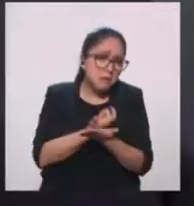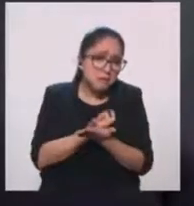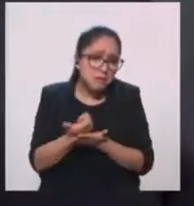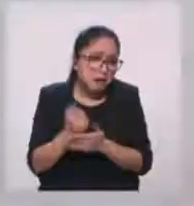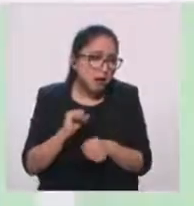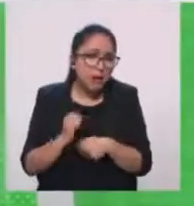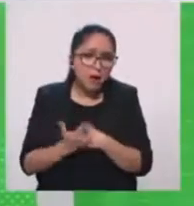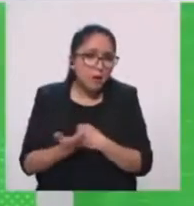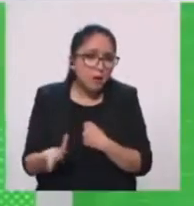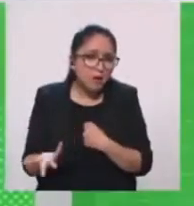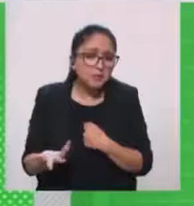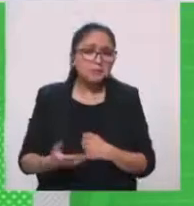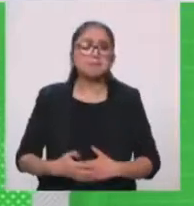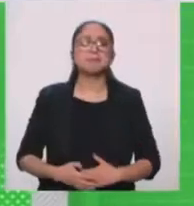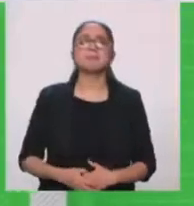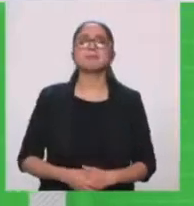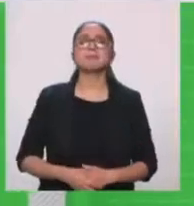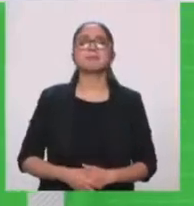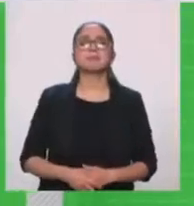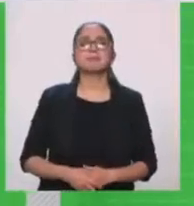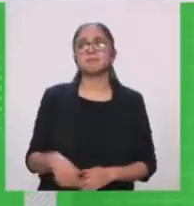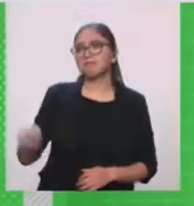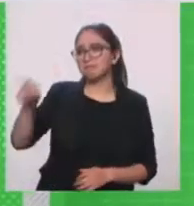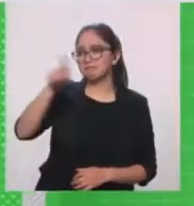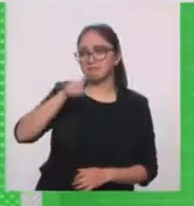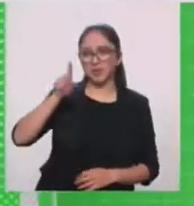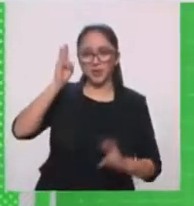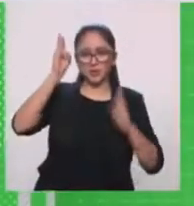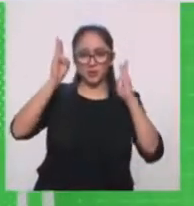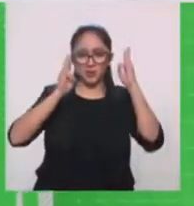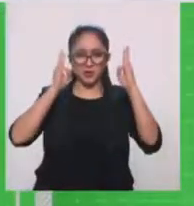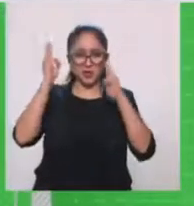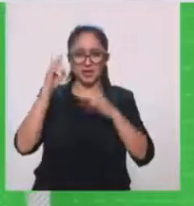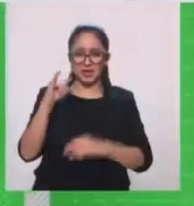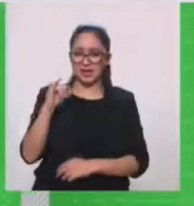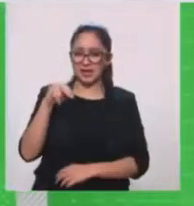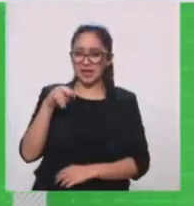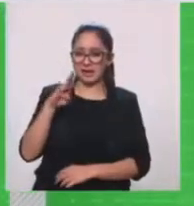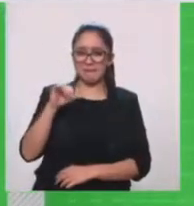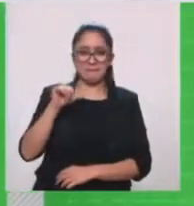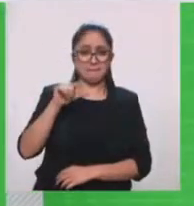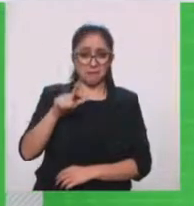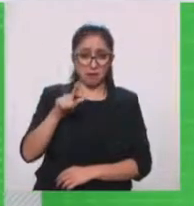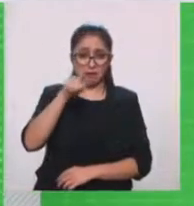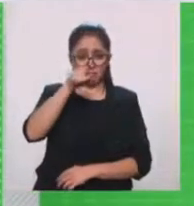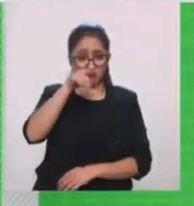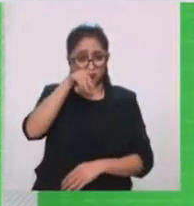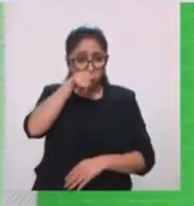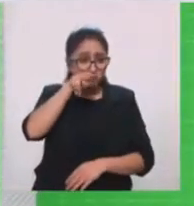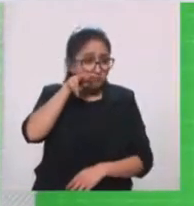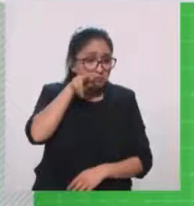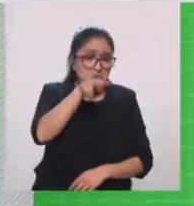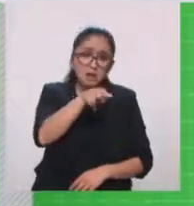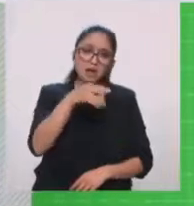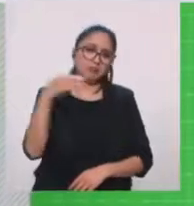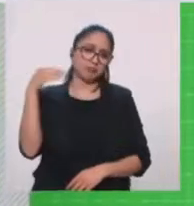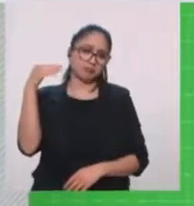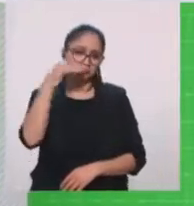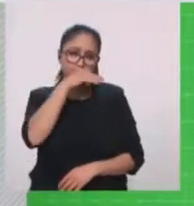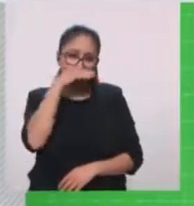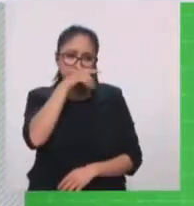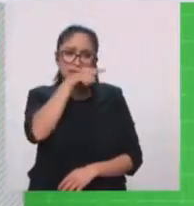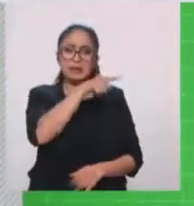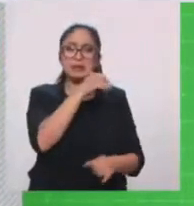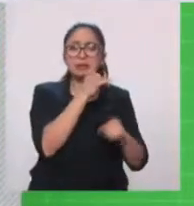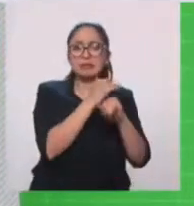Por supuesto, es como cualquier museo del INVAL, sin costo. Y es además virtual, entonces no había quien